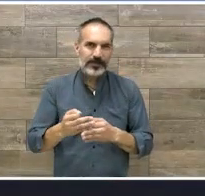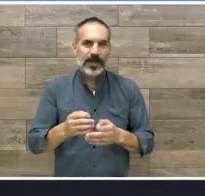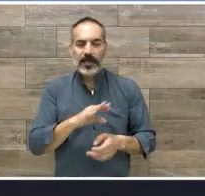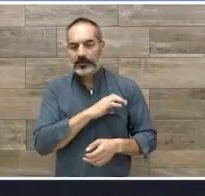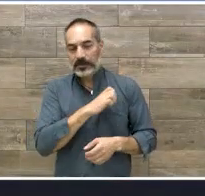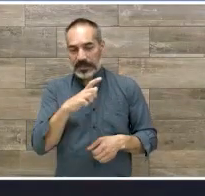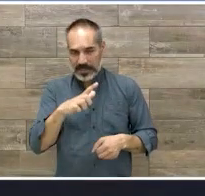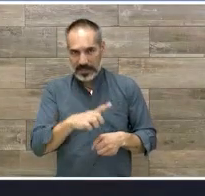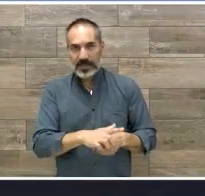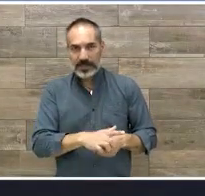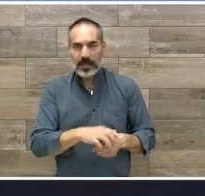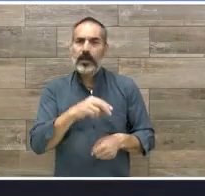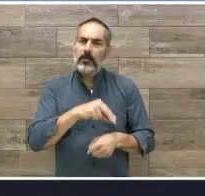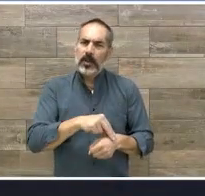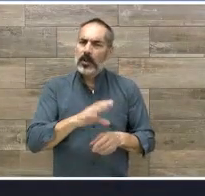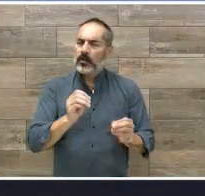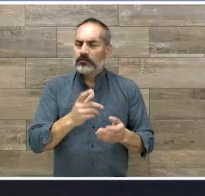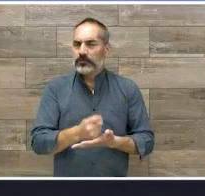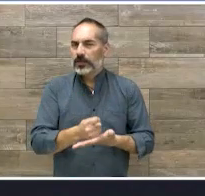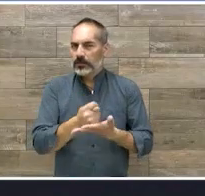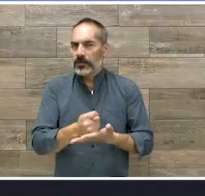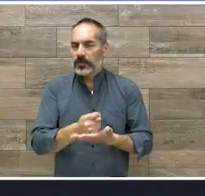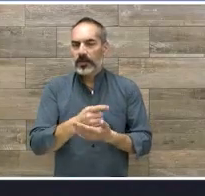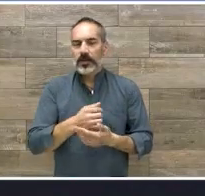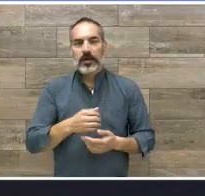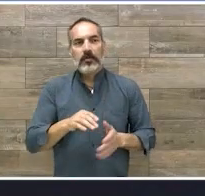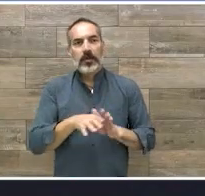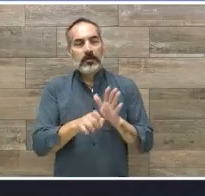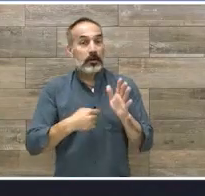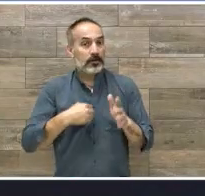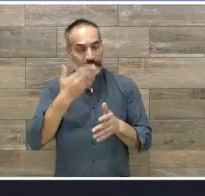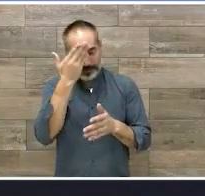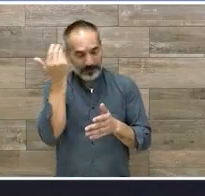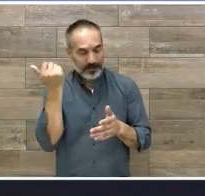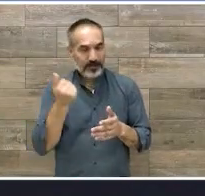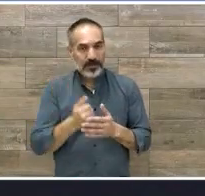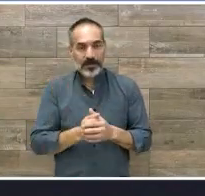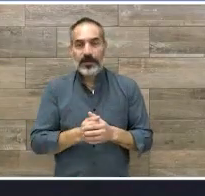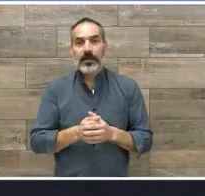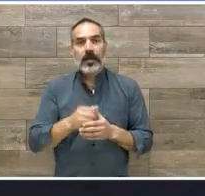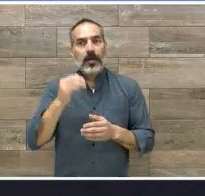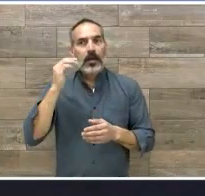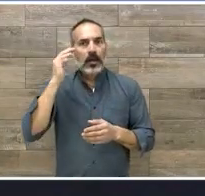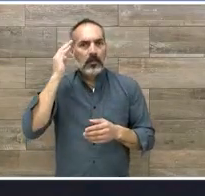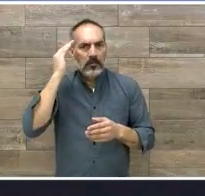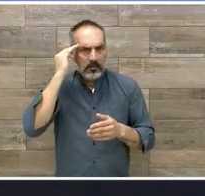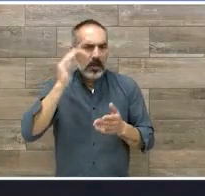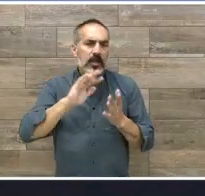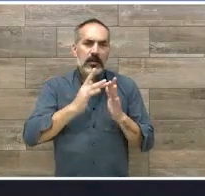especialistas, que yo no lo hubiera pensado dentro de esta gama. Obviamente el neurólogo, pues sí,